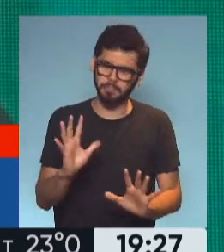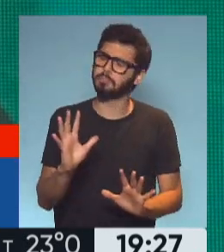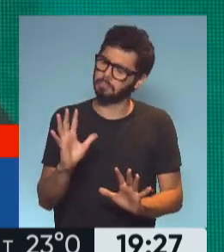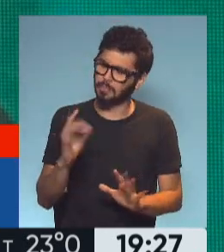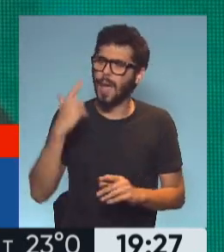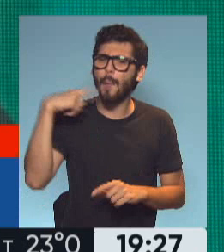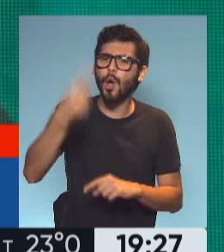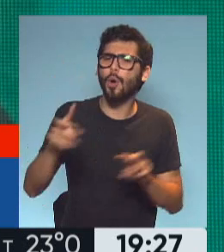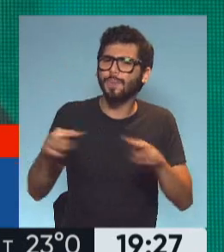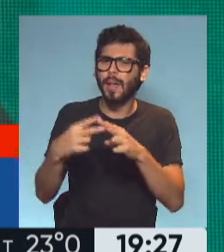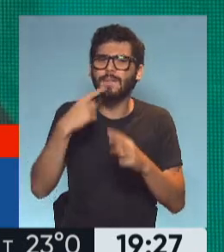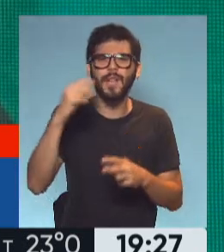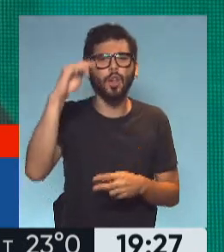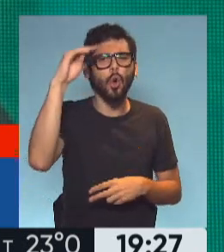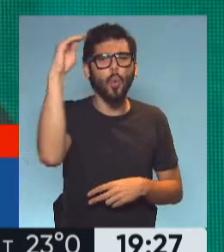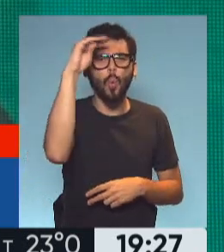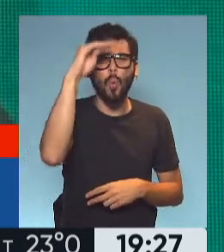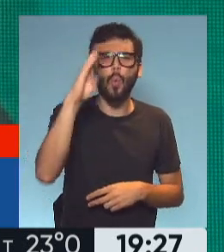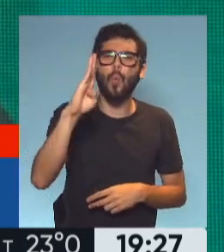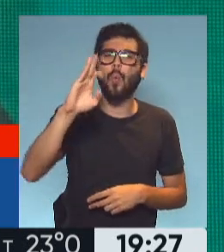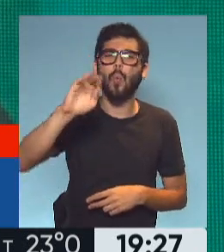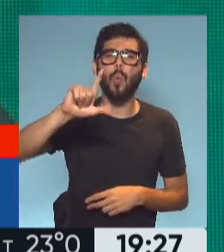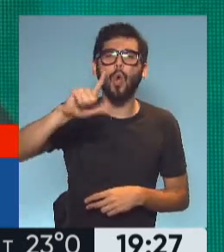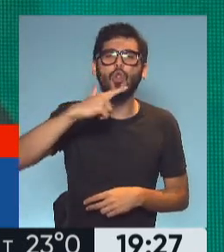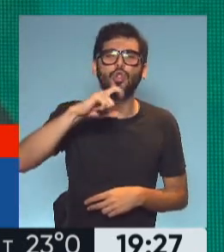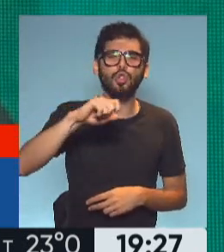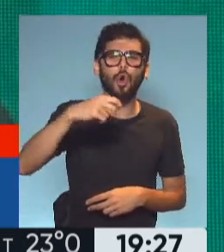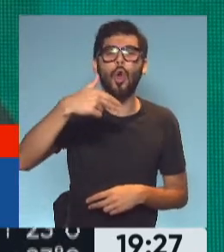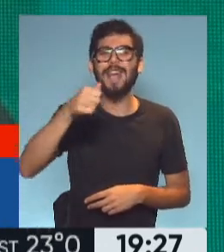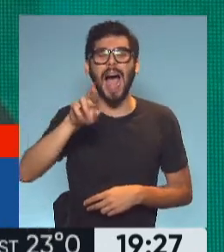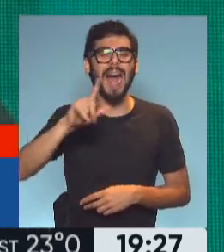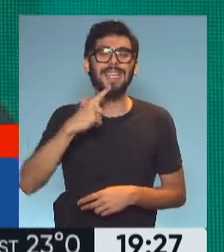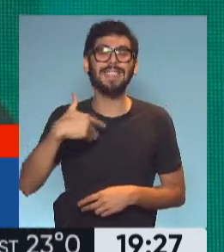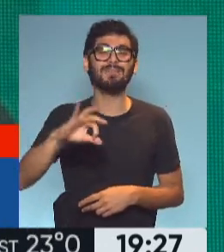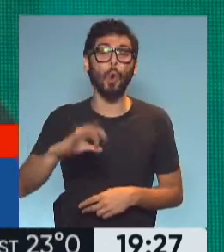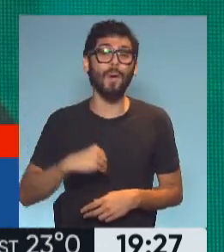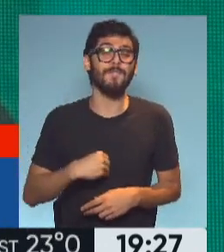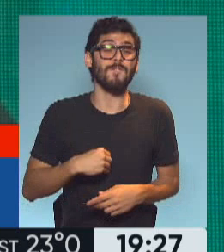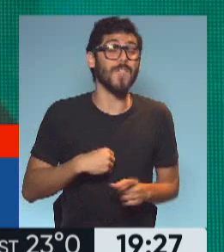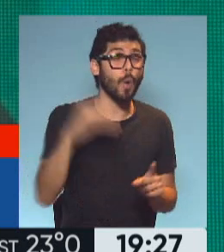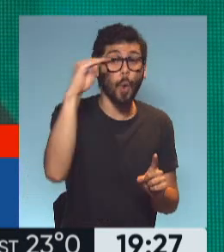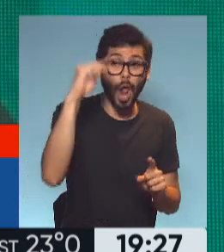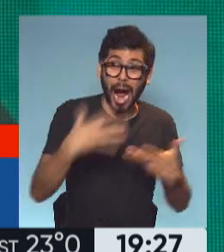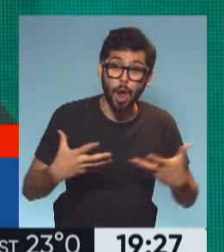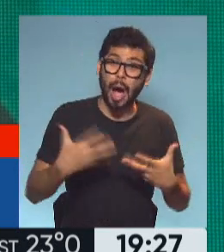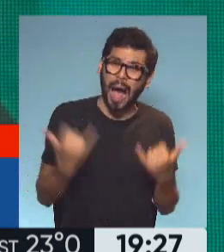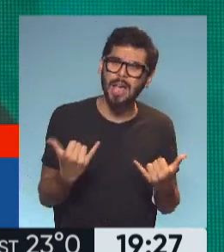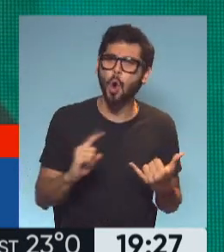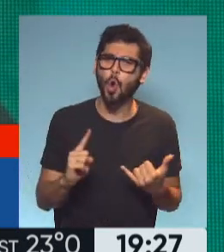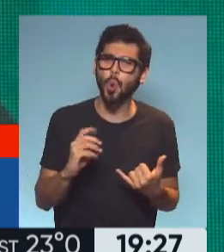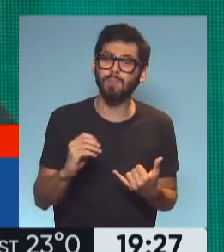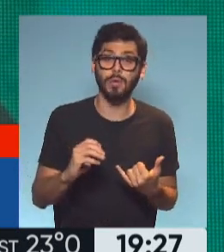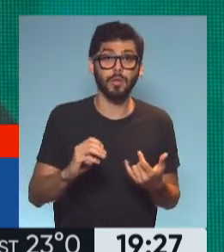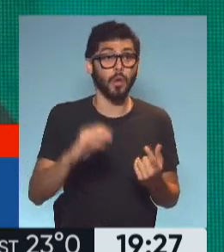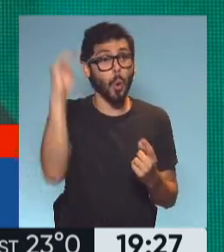discutir si existe el bolsonarismo. Es interesante. Porque quizás estemos hablando de un presidente que estuvo en el